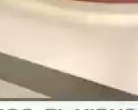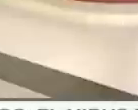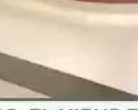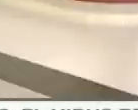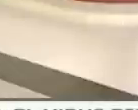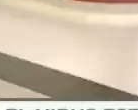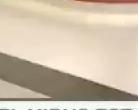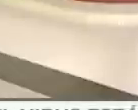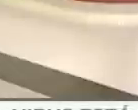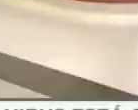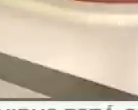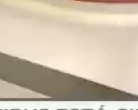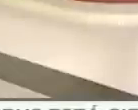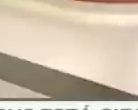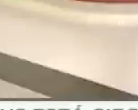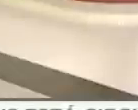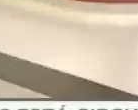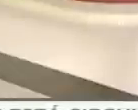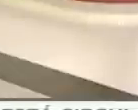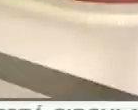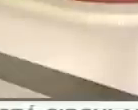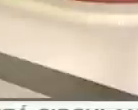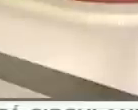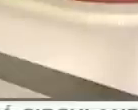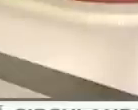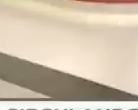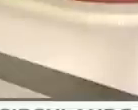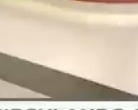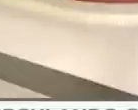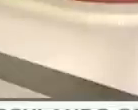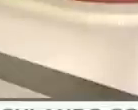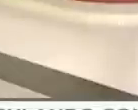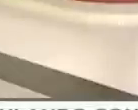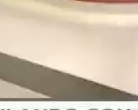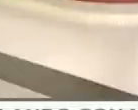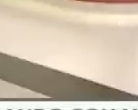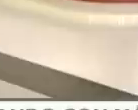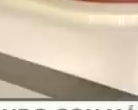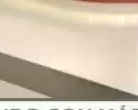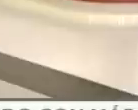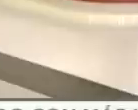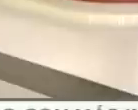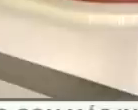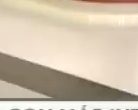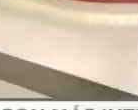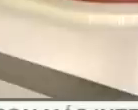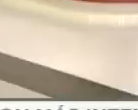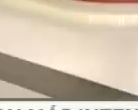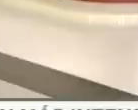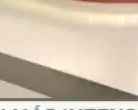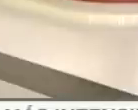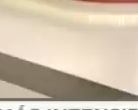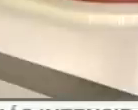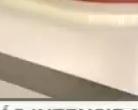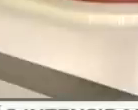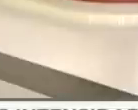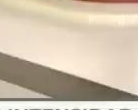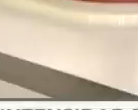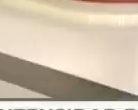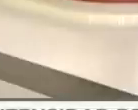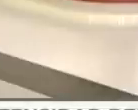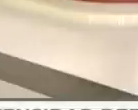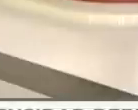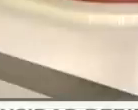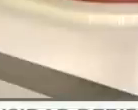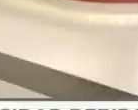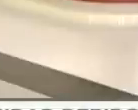Información de último minuto, nos trasladamos de inmediato con nuestro compañero Roger Villegas, declaraciones del presidente del Parlamento venezolano. Adelante, Roger.